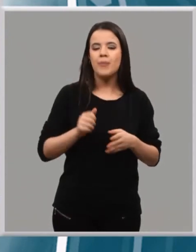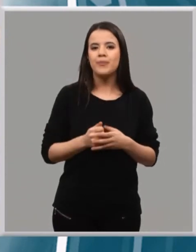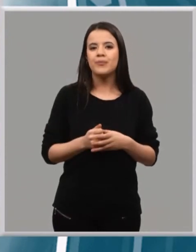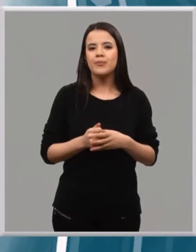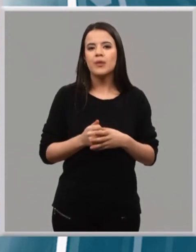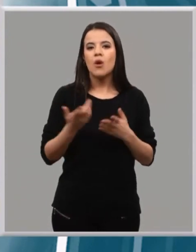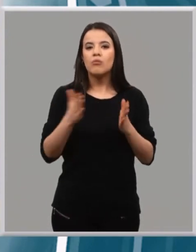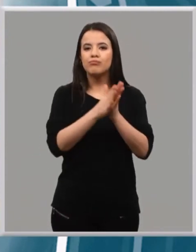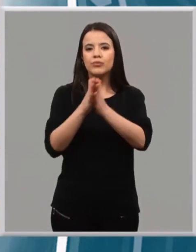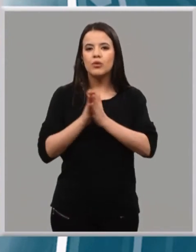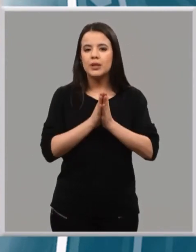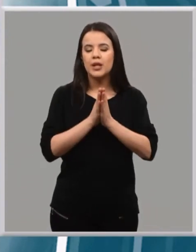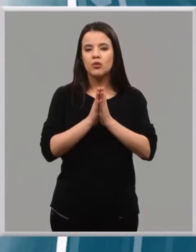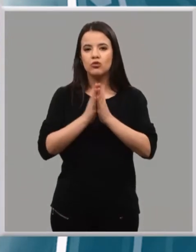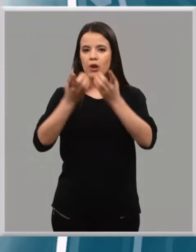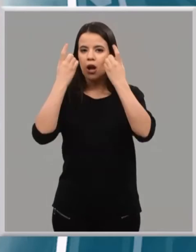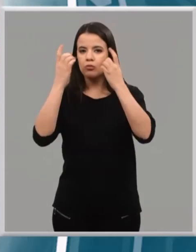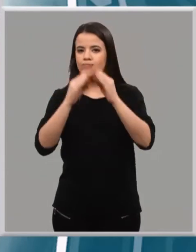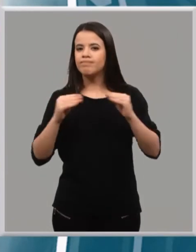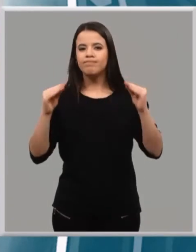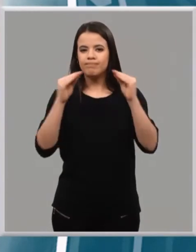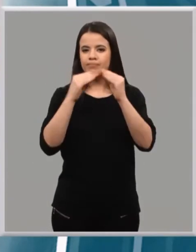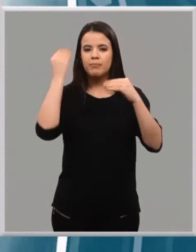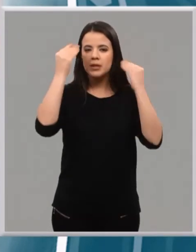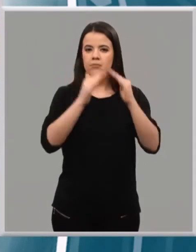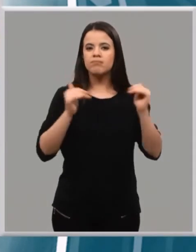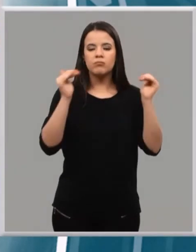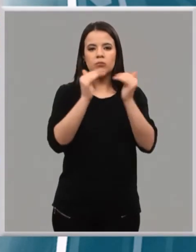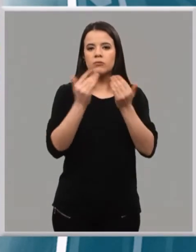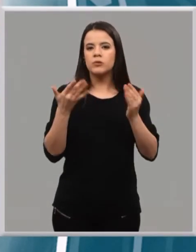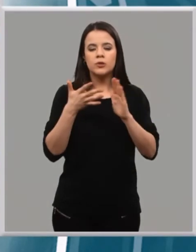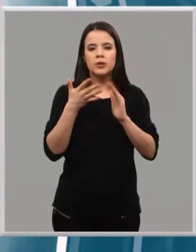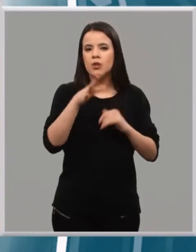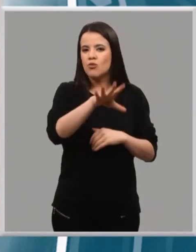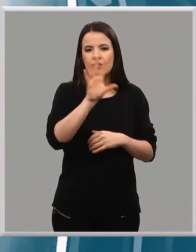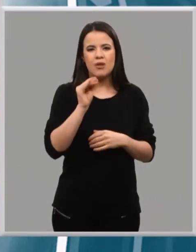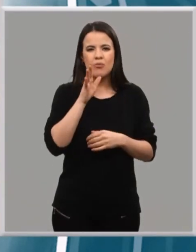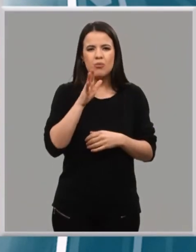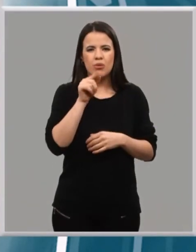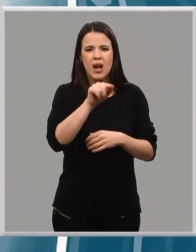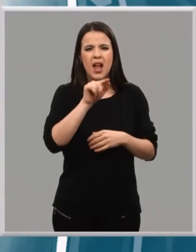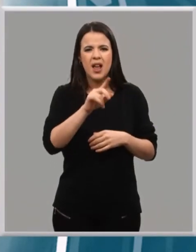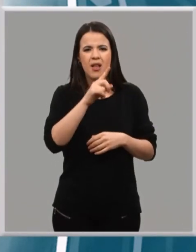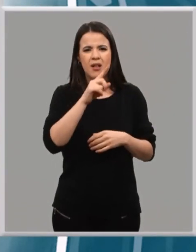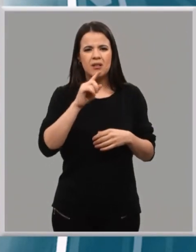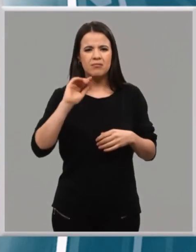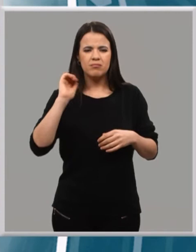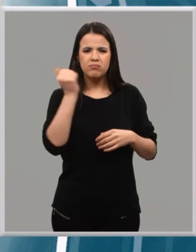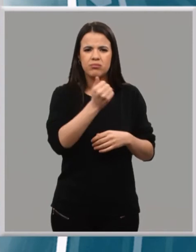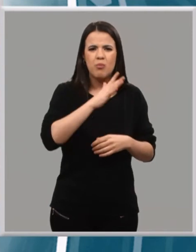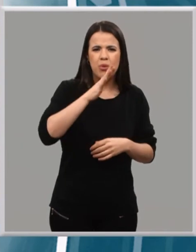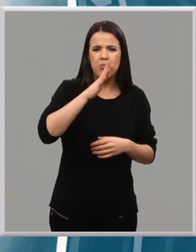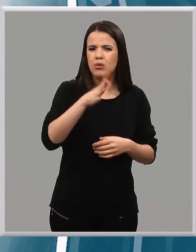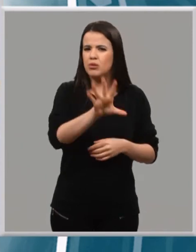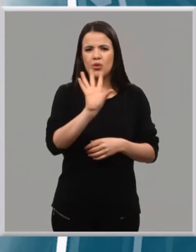antiguos compañeros y alumnos. De ahí que nadie comprenda que alguien pudiera haberle hecho daño. Totalmente incomprensible